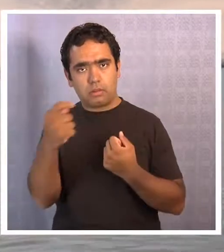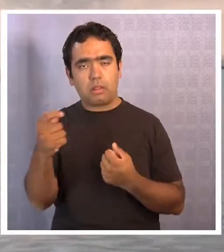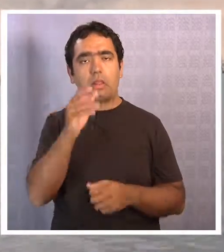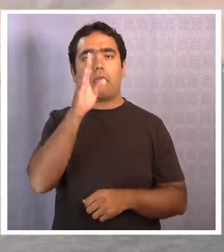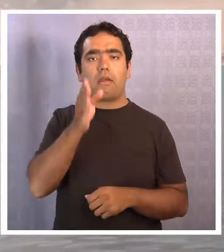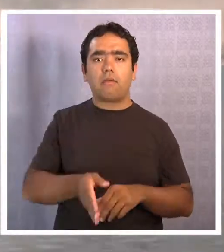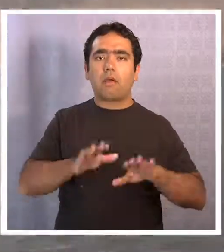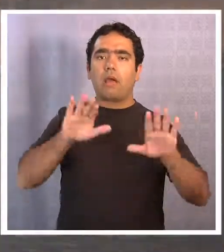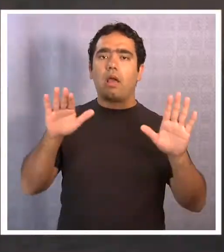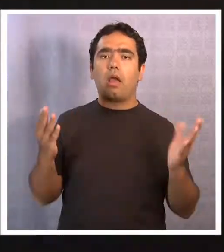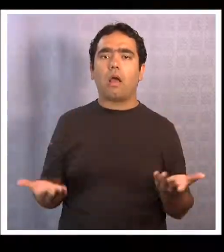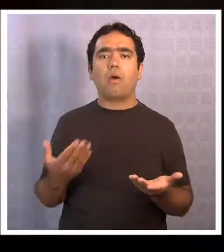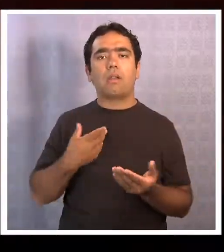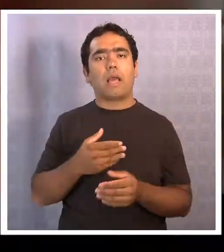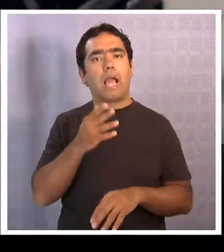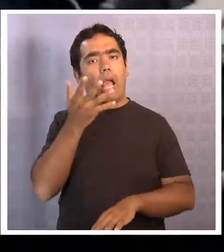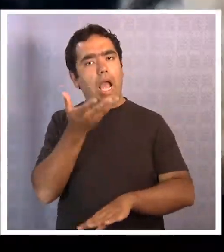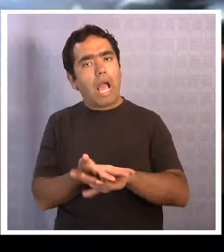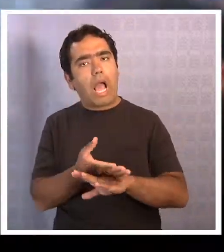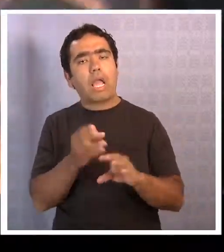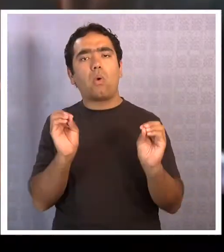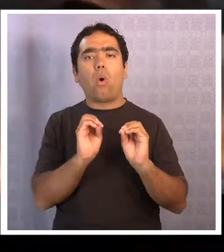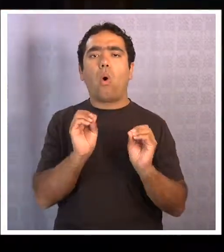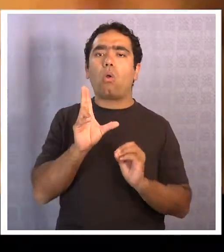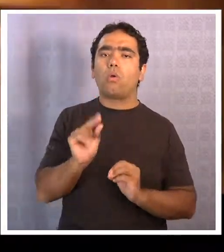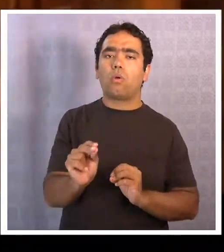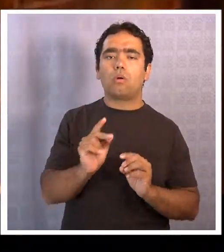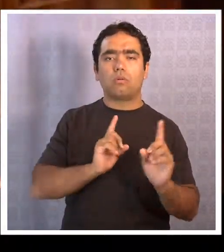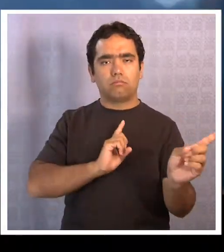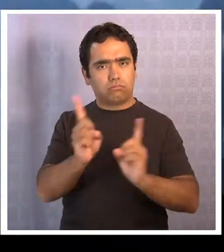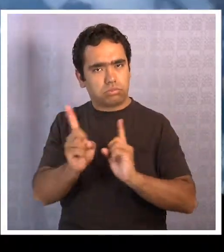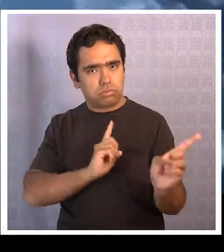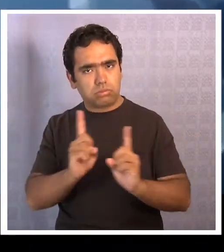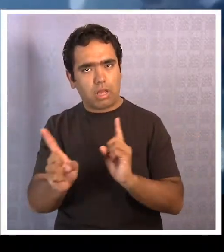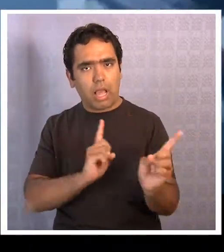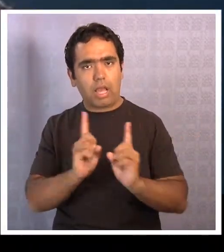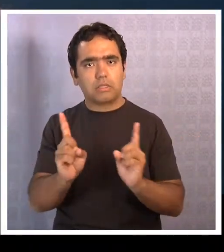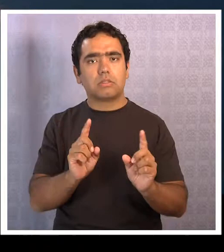deberán resolverse a partir de ahora se siguen acciones legales